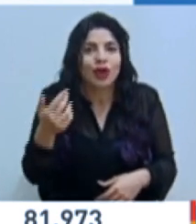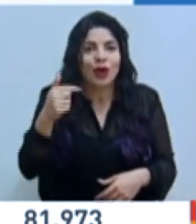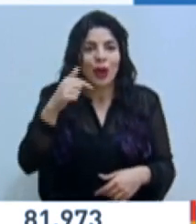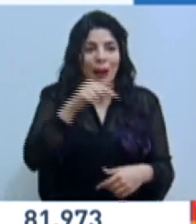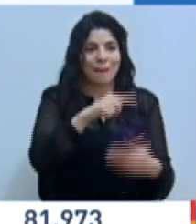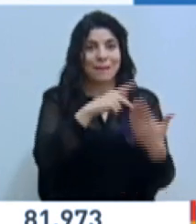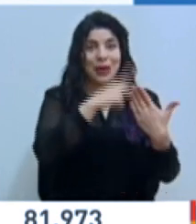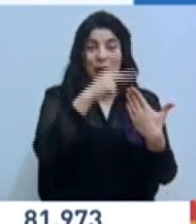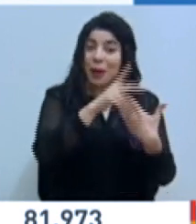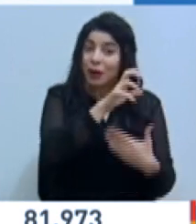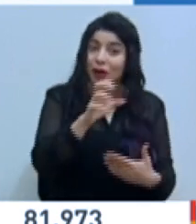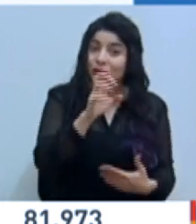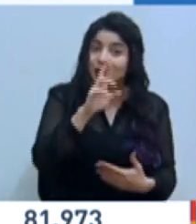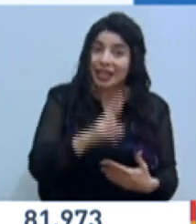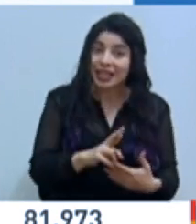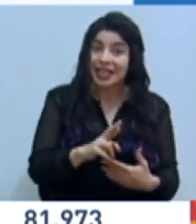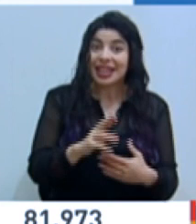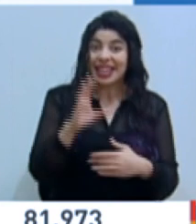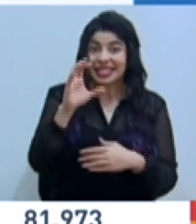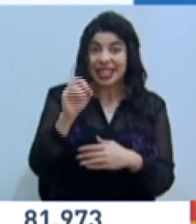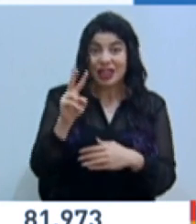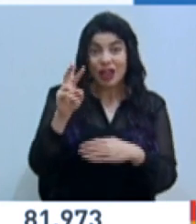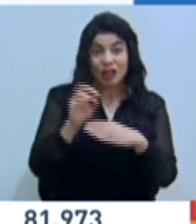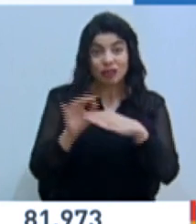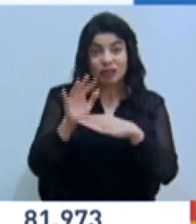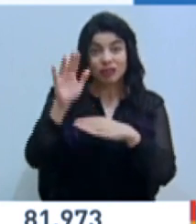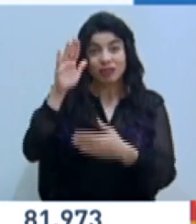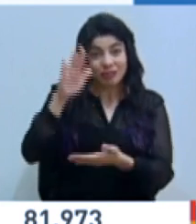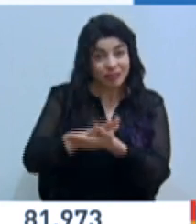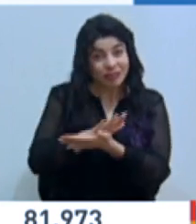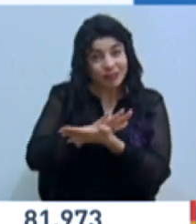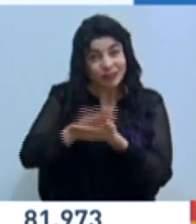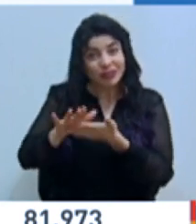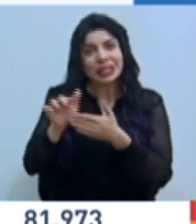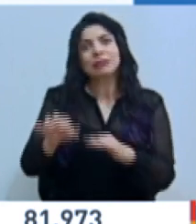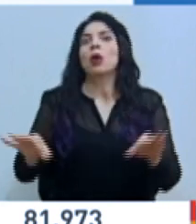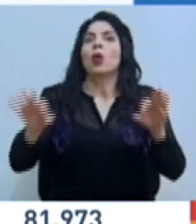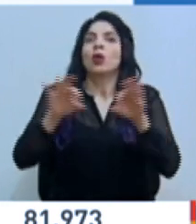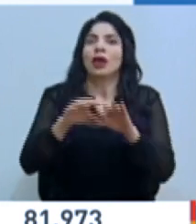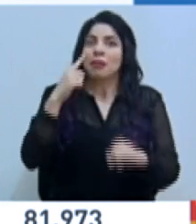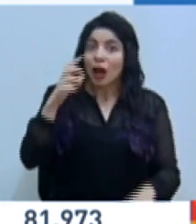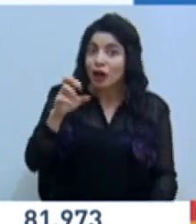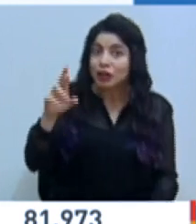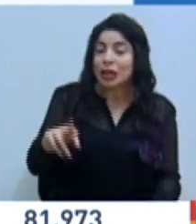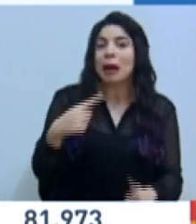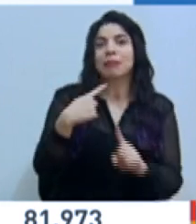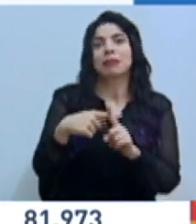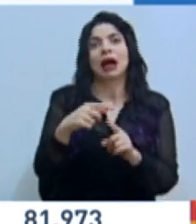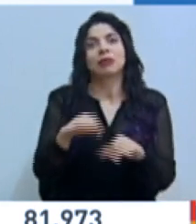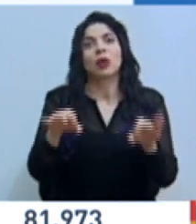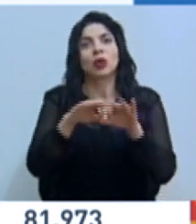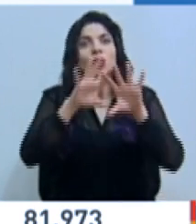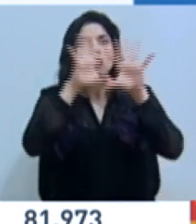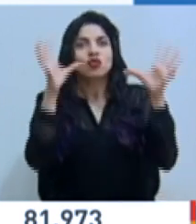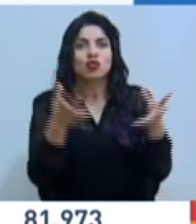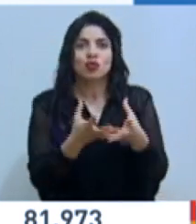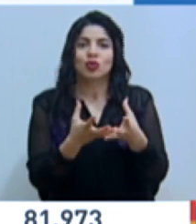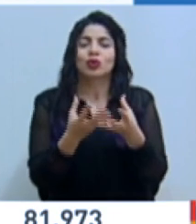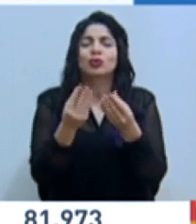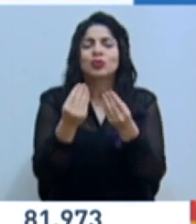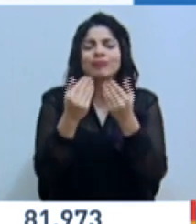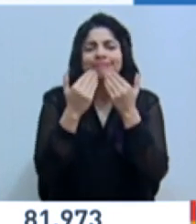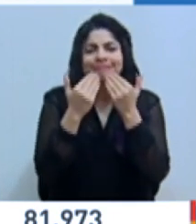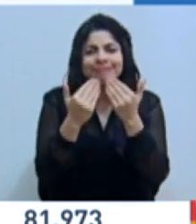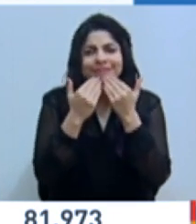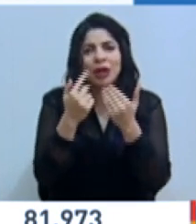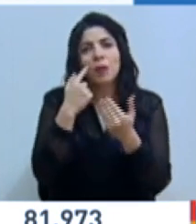programa de Costa Rica de descarbonización es tan importante, no solo para Costa Rica, sino para todo el mundo. Así que muchísimas gracias